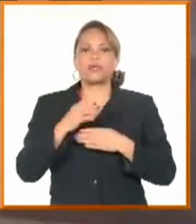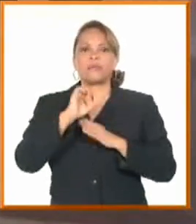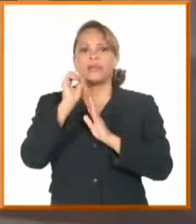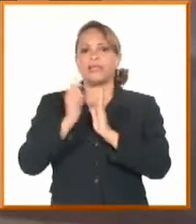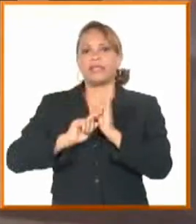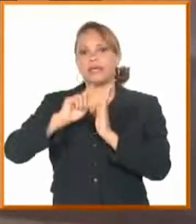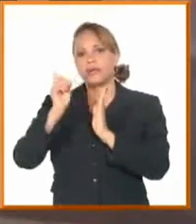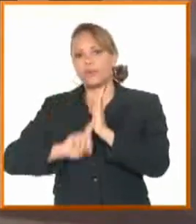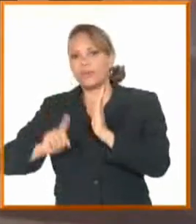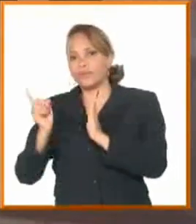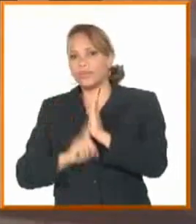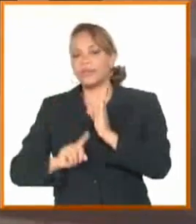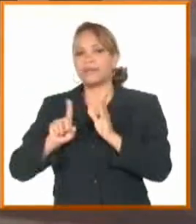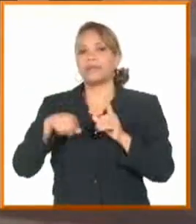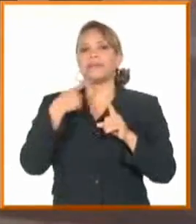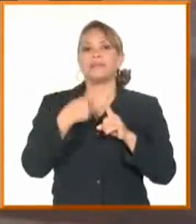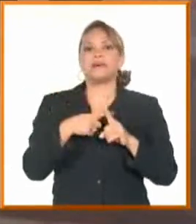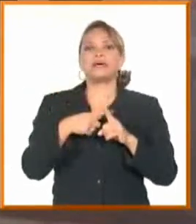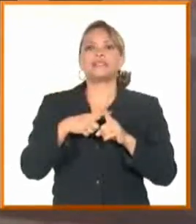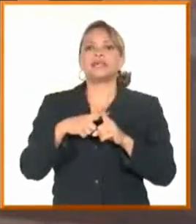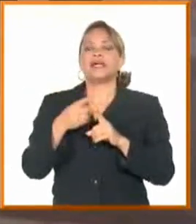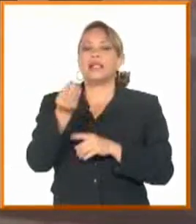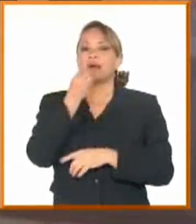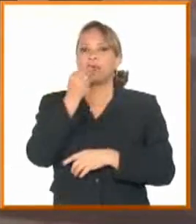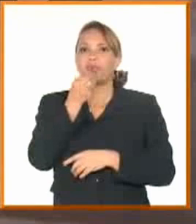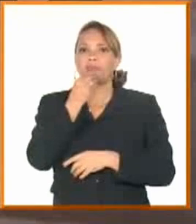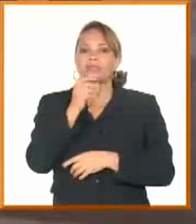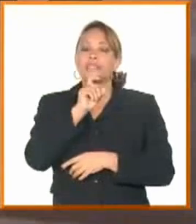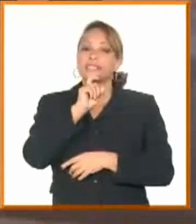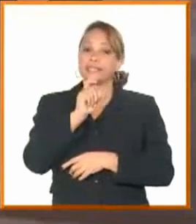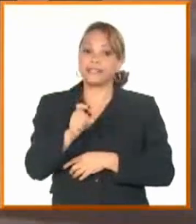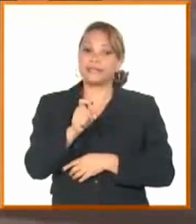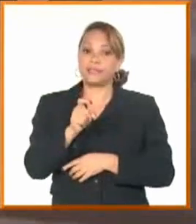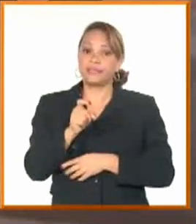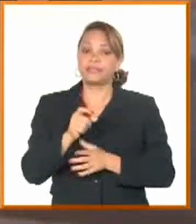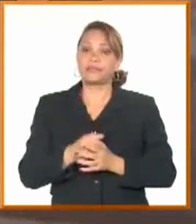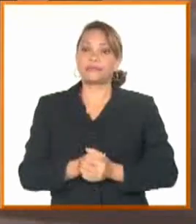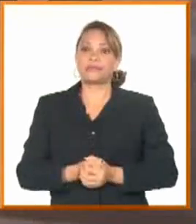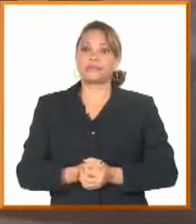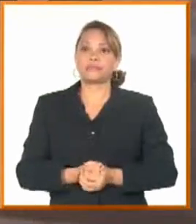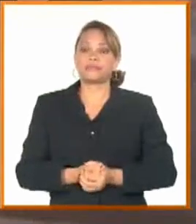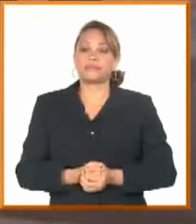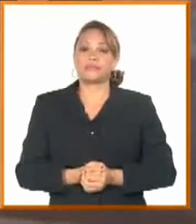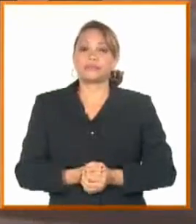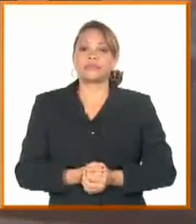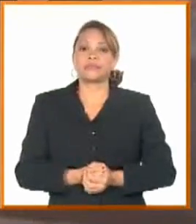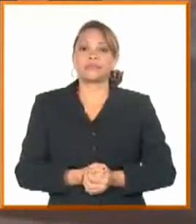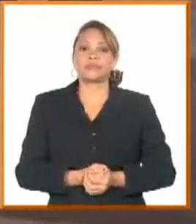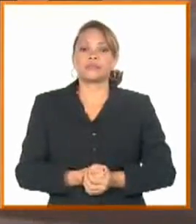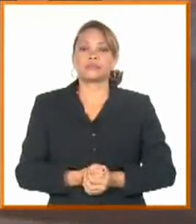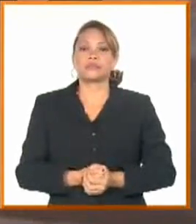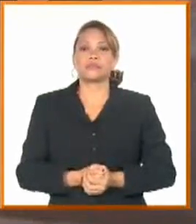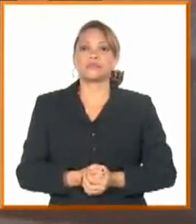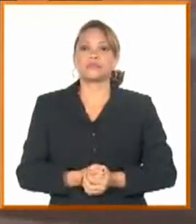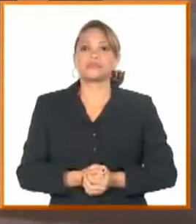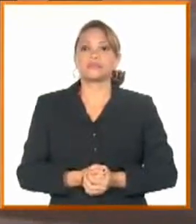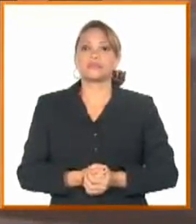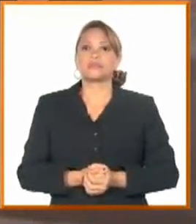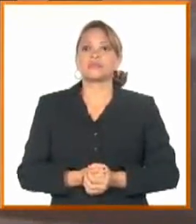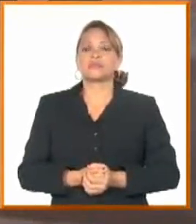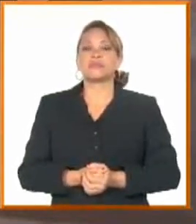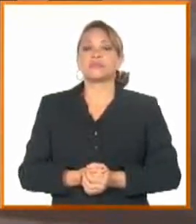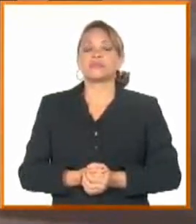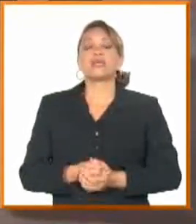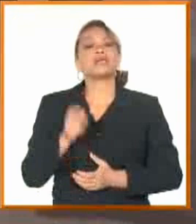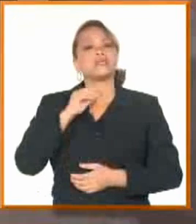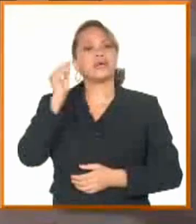sumamos esos mil y pico de millones que lleva los alimentos, y el hecho de que las fuentes de financiamiento del país